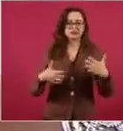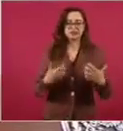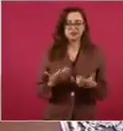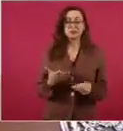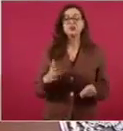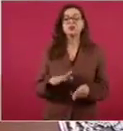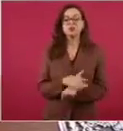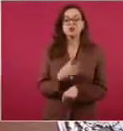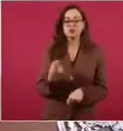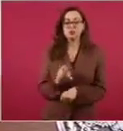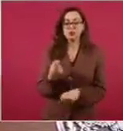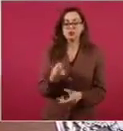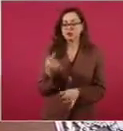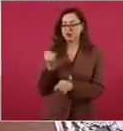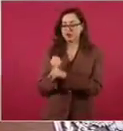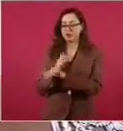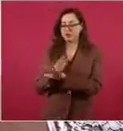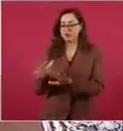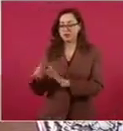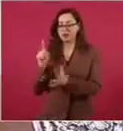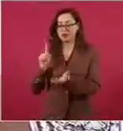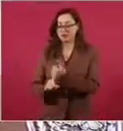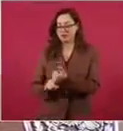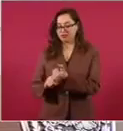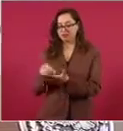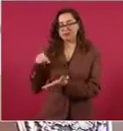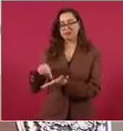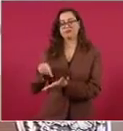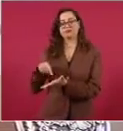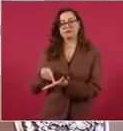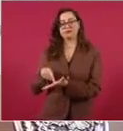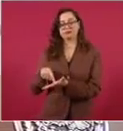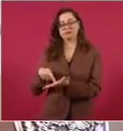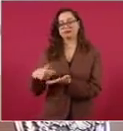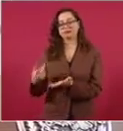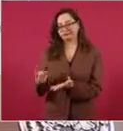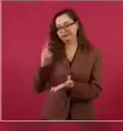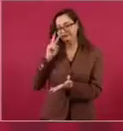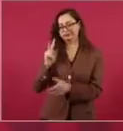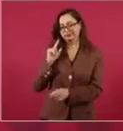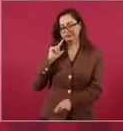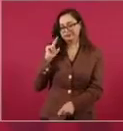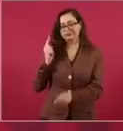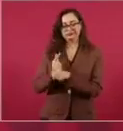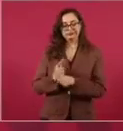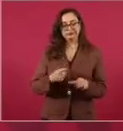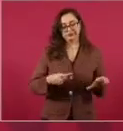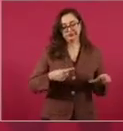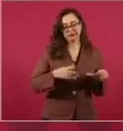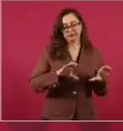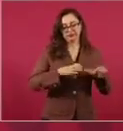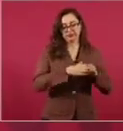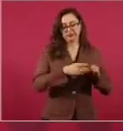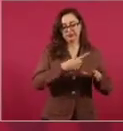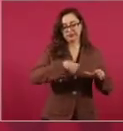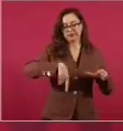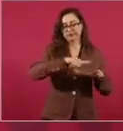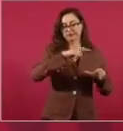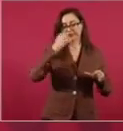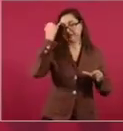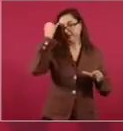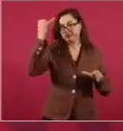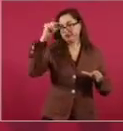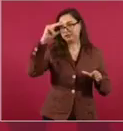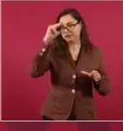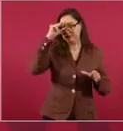los autores materiales e intelectuales,